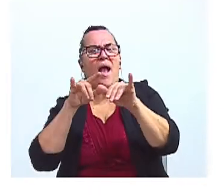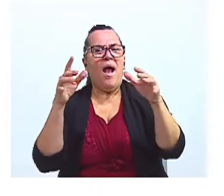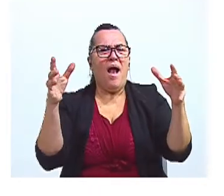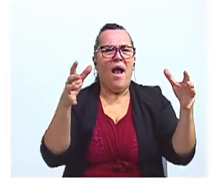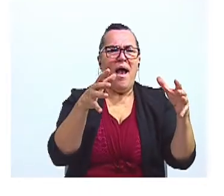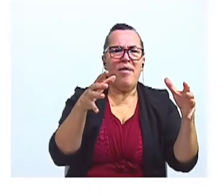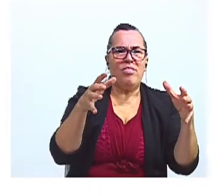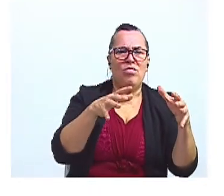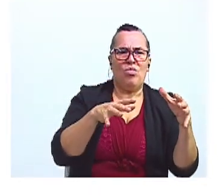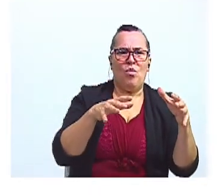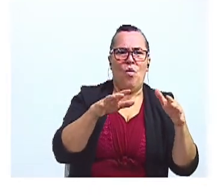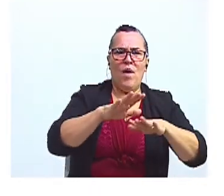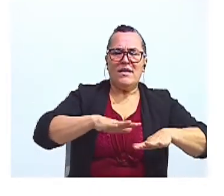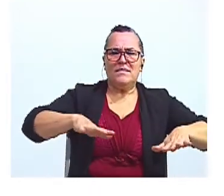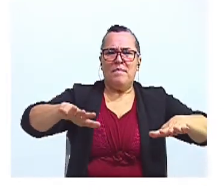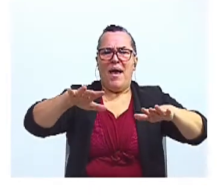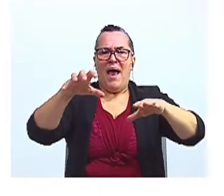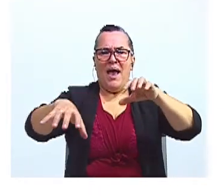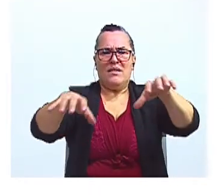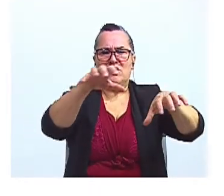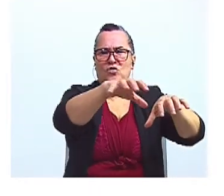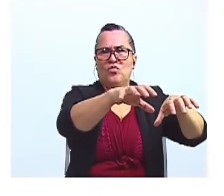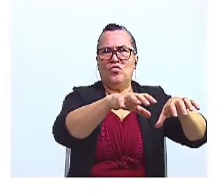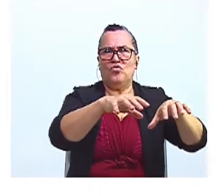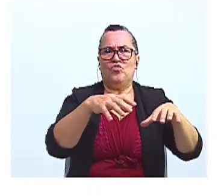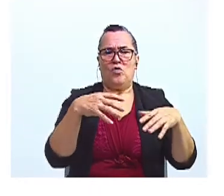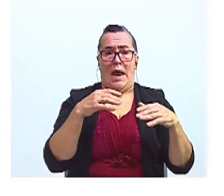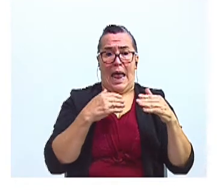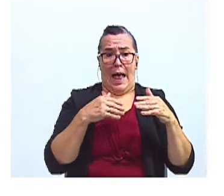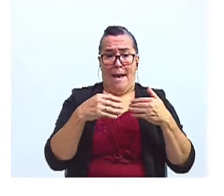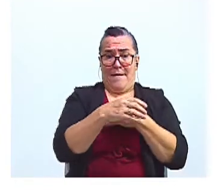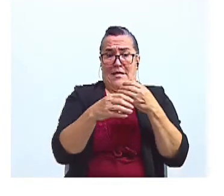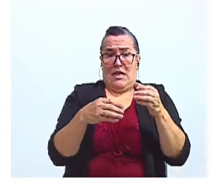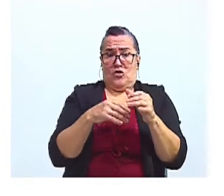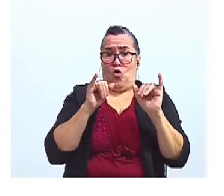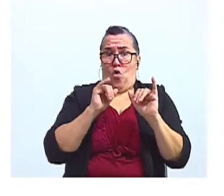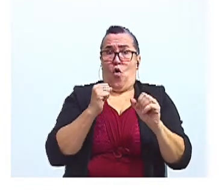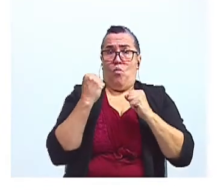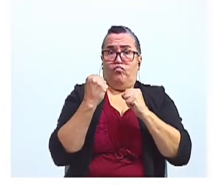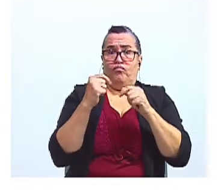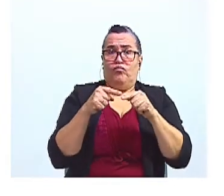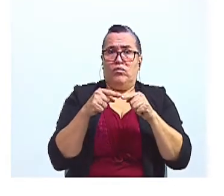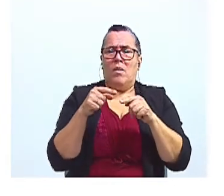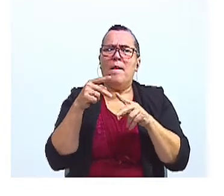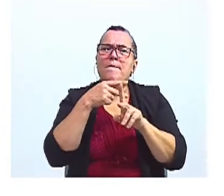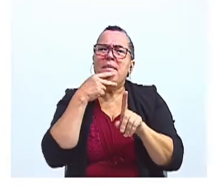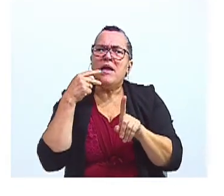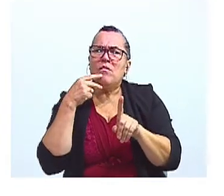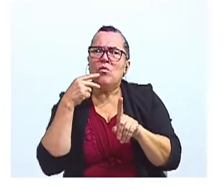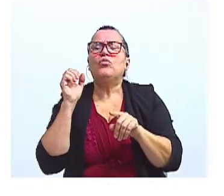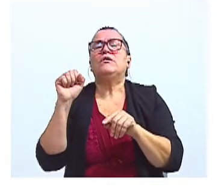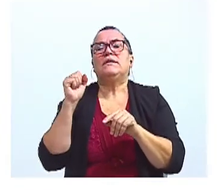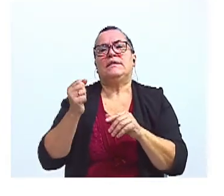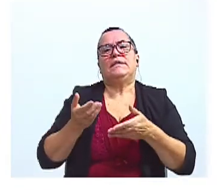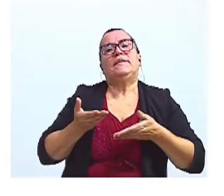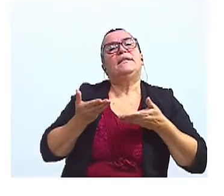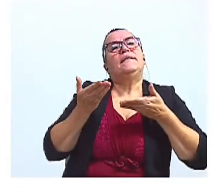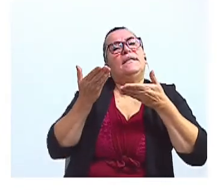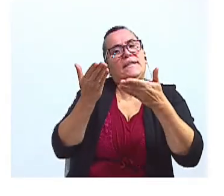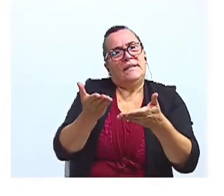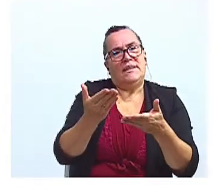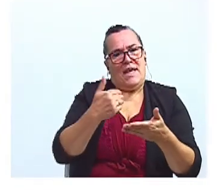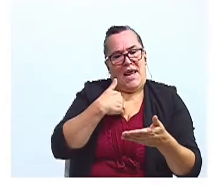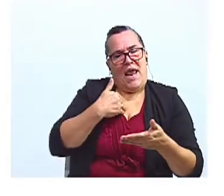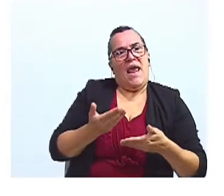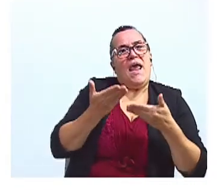como máquinas del tiempo. ¿Habrá algún verbo ahí? Sí, profe, he dado. He dado. Qué interesante. ¿Y